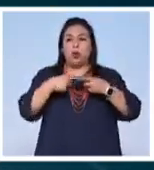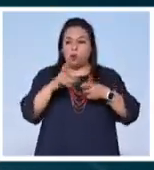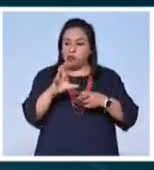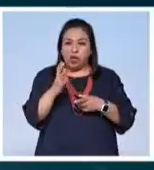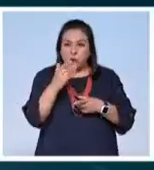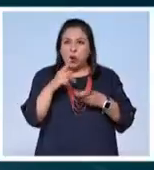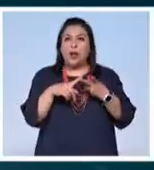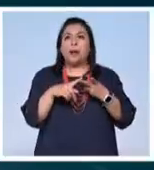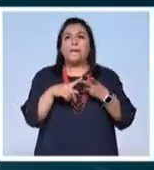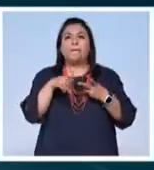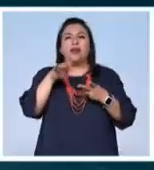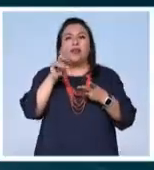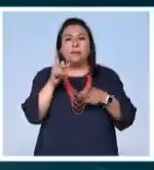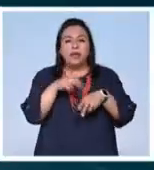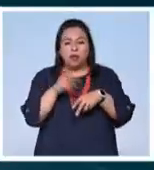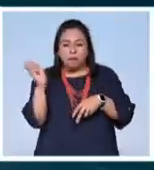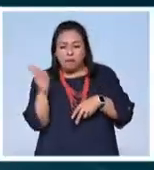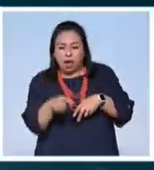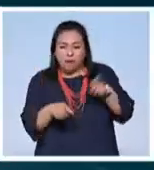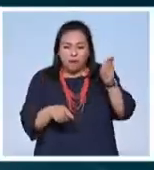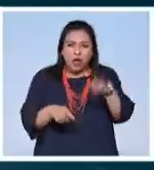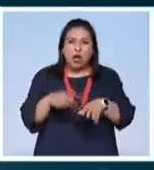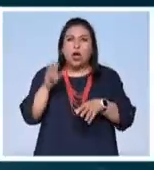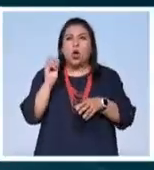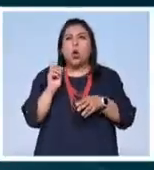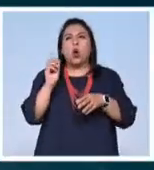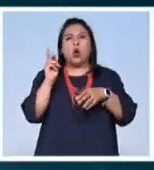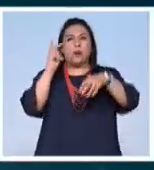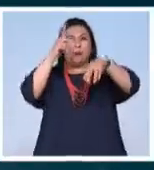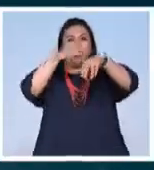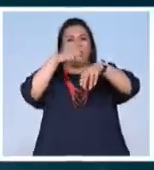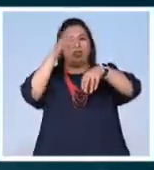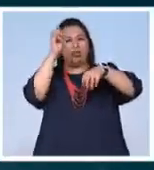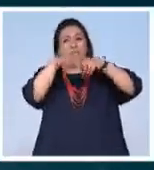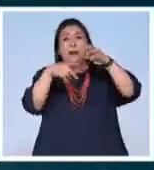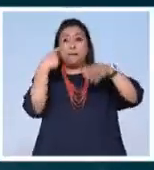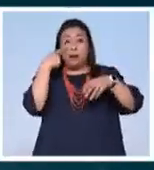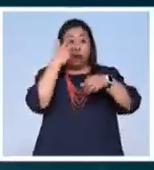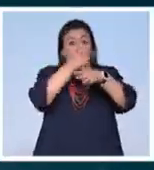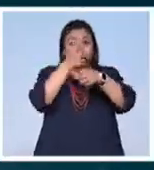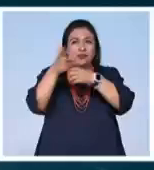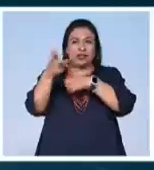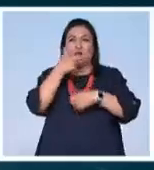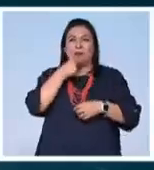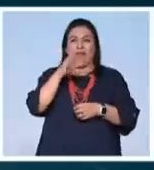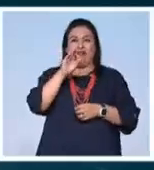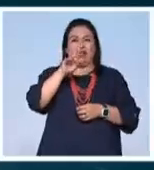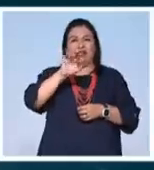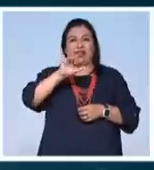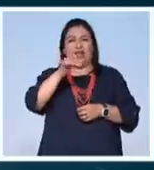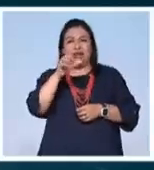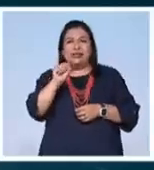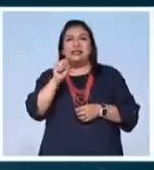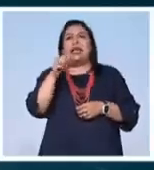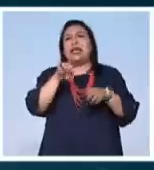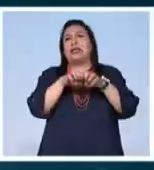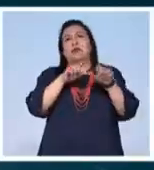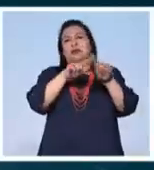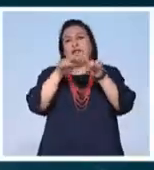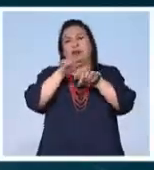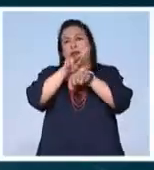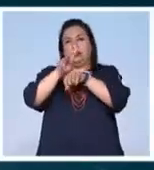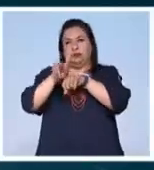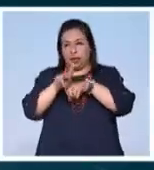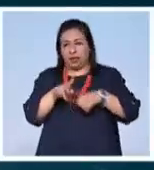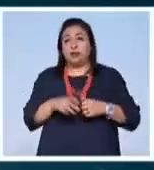piedras o sobre una montaña de desechos de una minera son los momentos registrados por Francis Salis y su equipo en diferentes partes